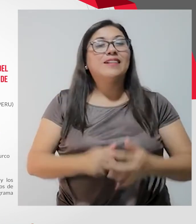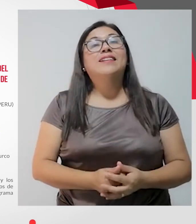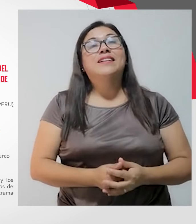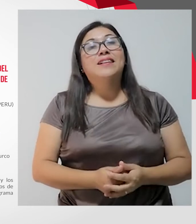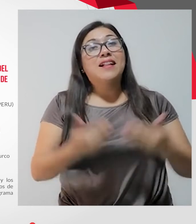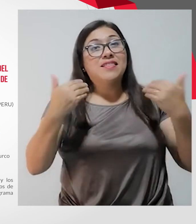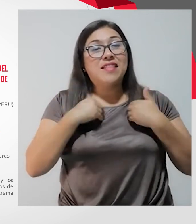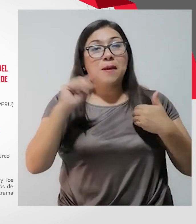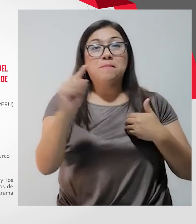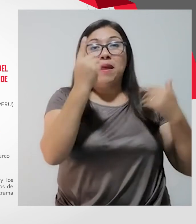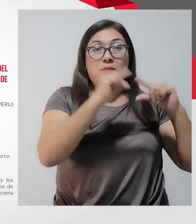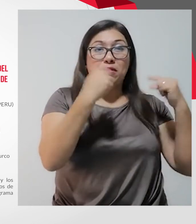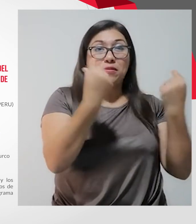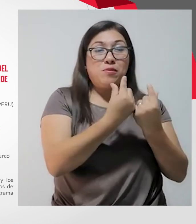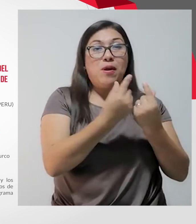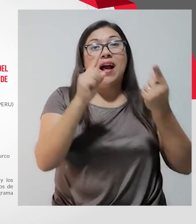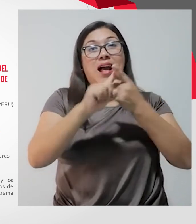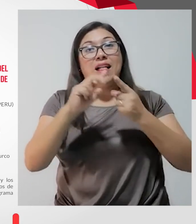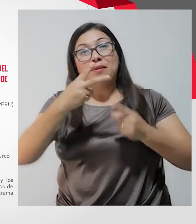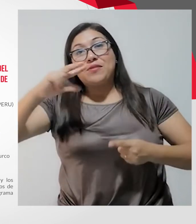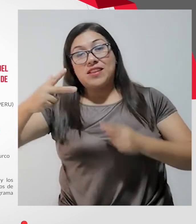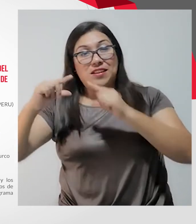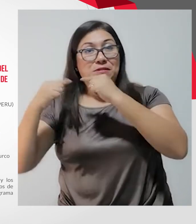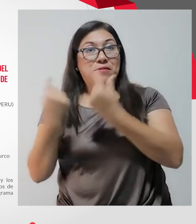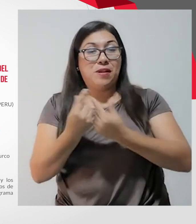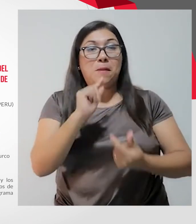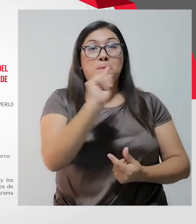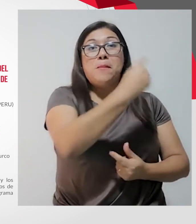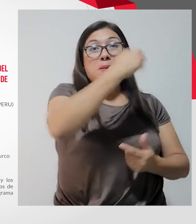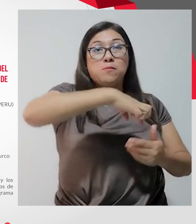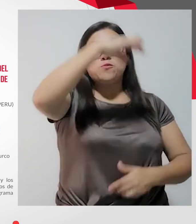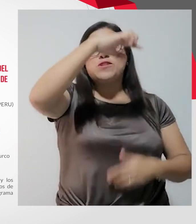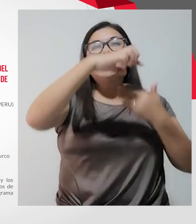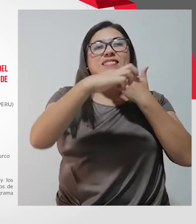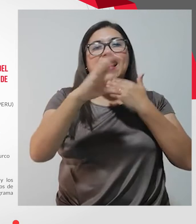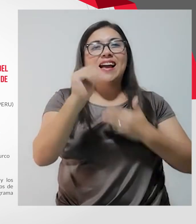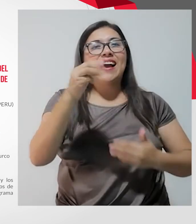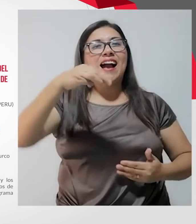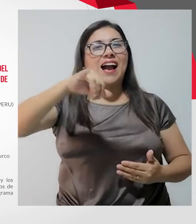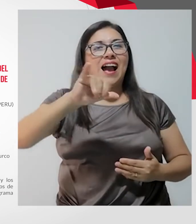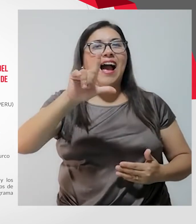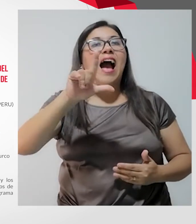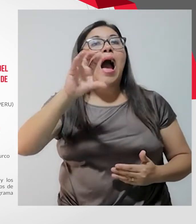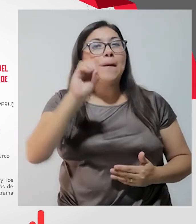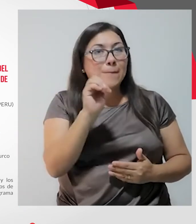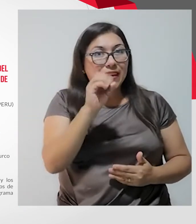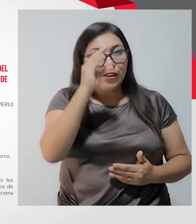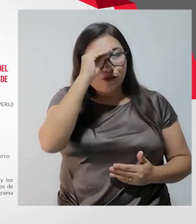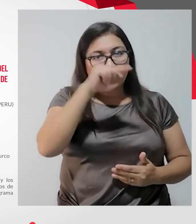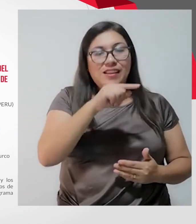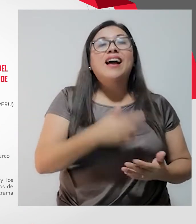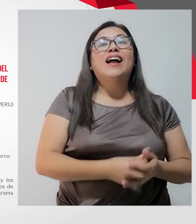que en la categoría de primer a tercer grado, el primer puesto lo ocupó Camilo Adriano Vega